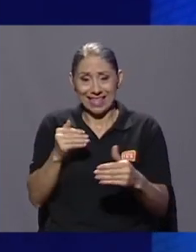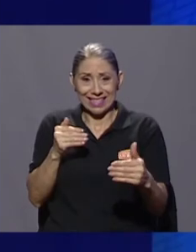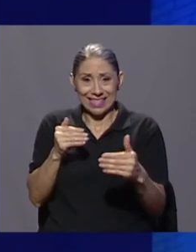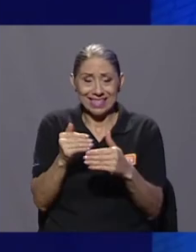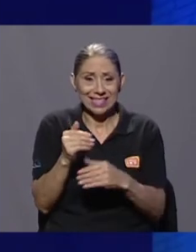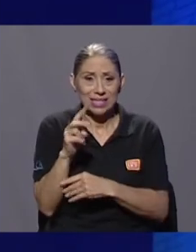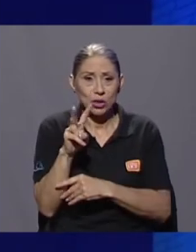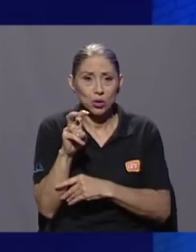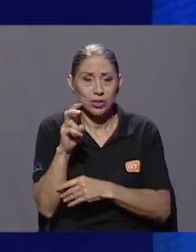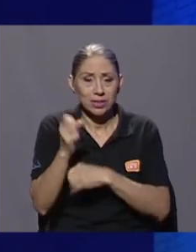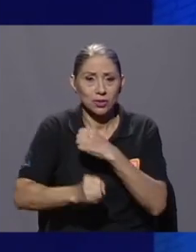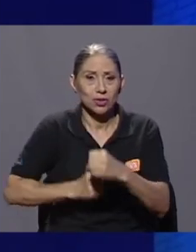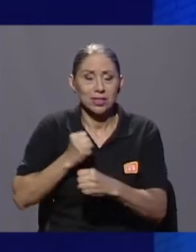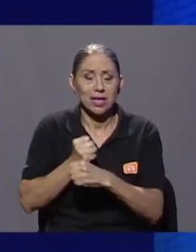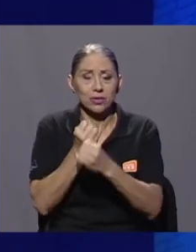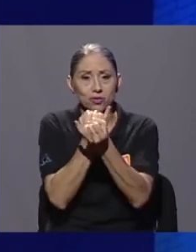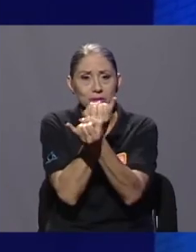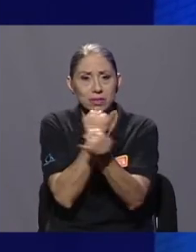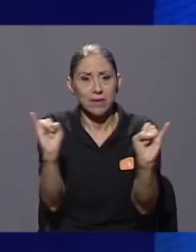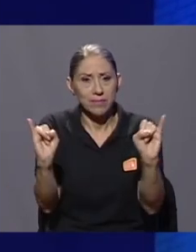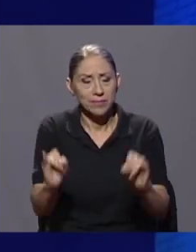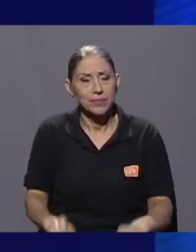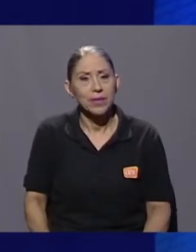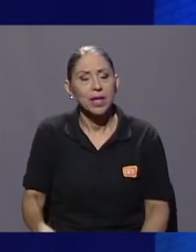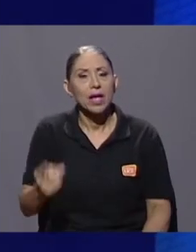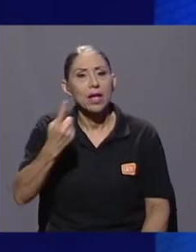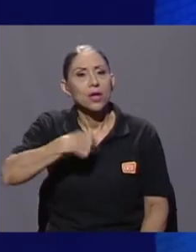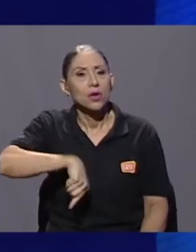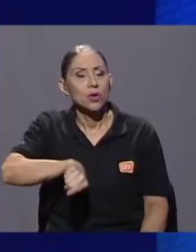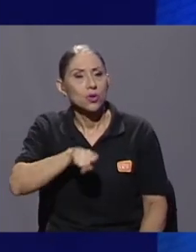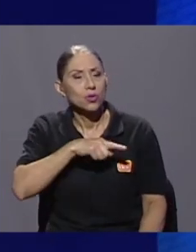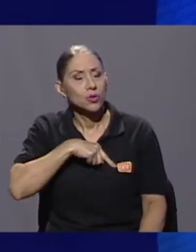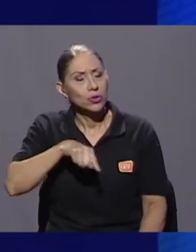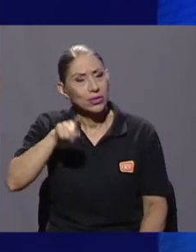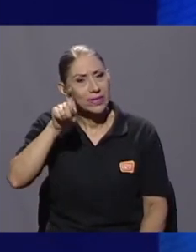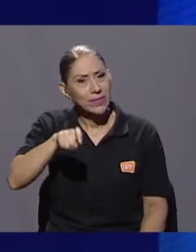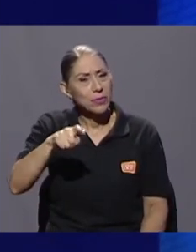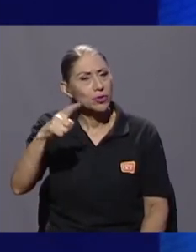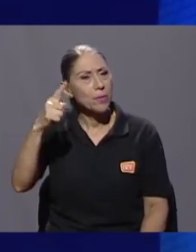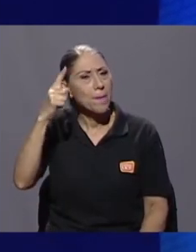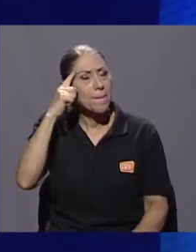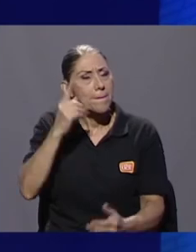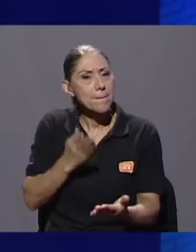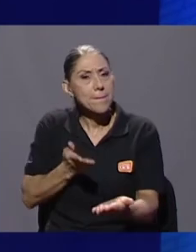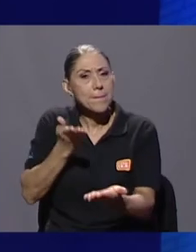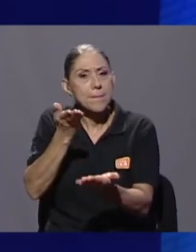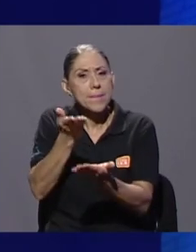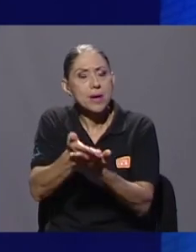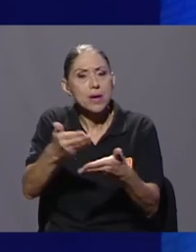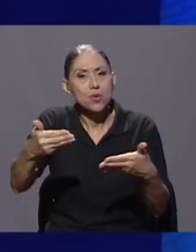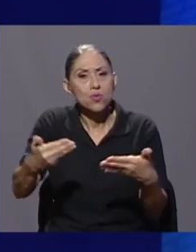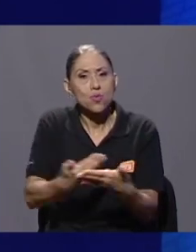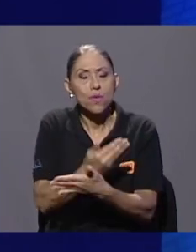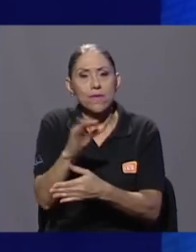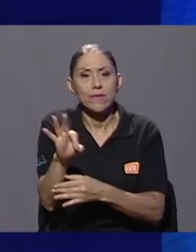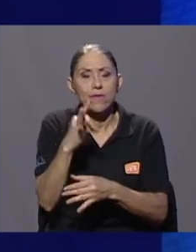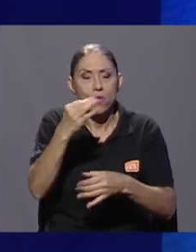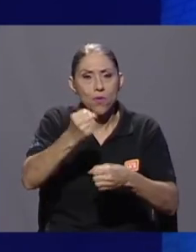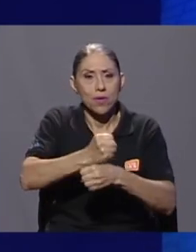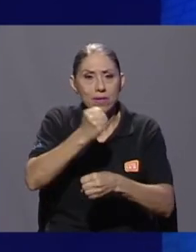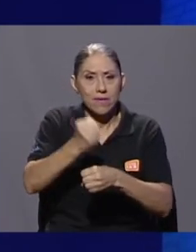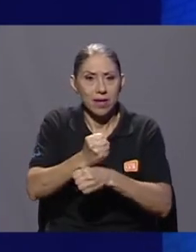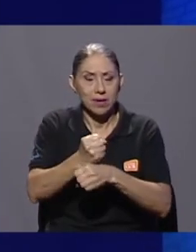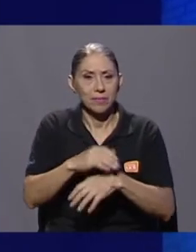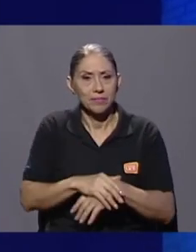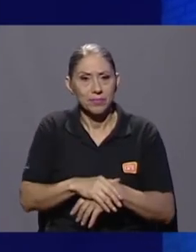que debemos de alguna forma plantear nuevas formas de trabajo, nuevas dinámicas para poder